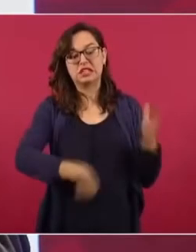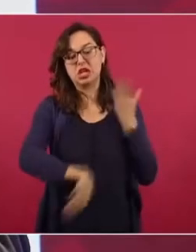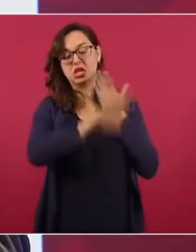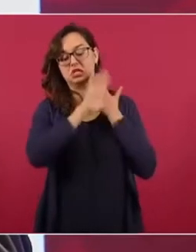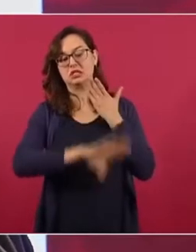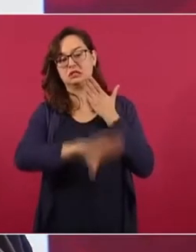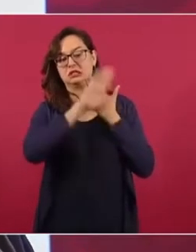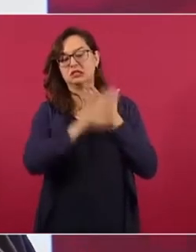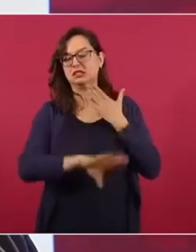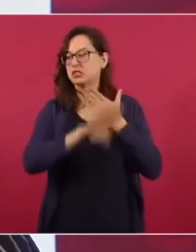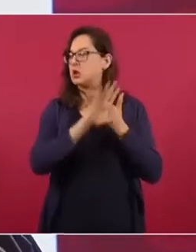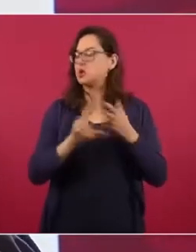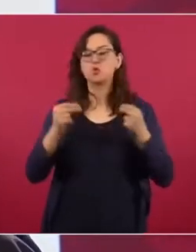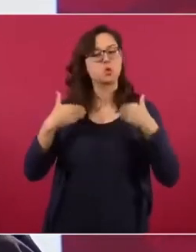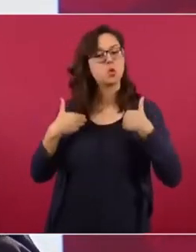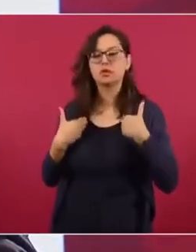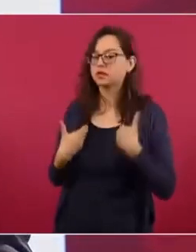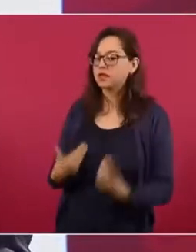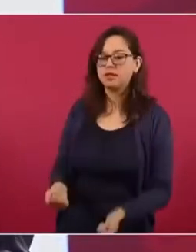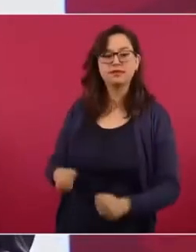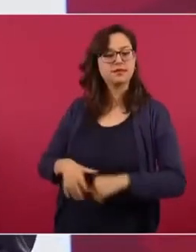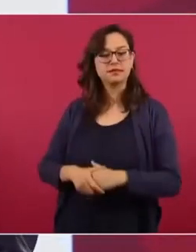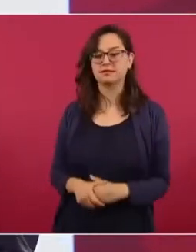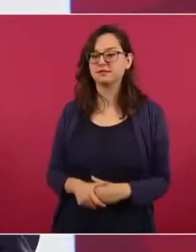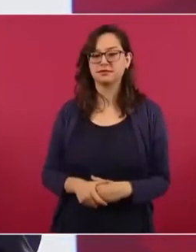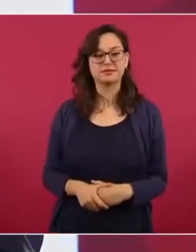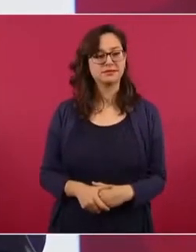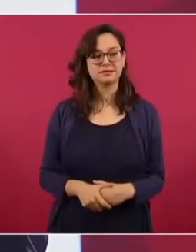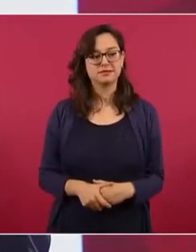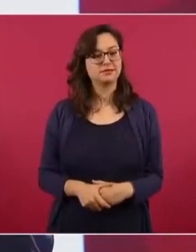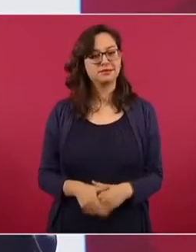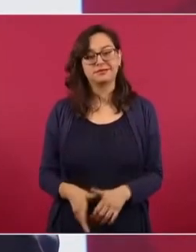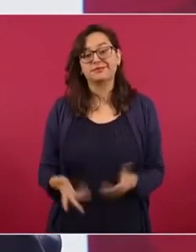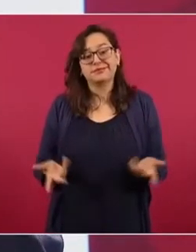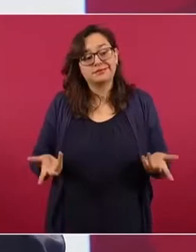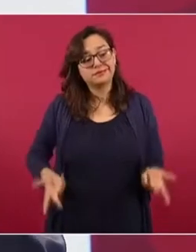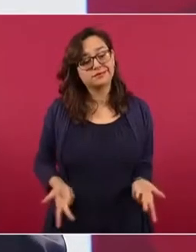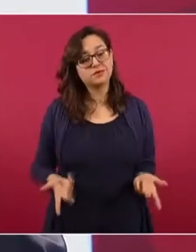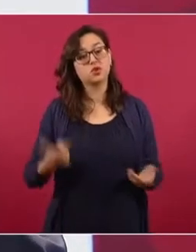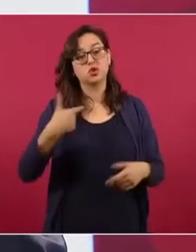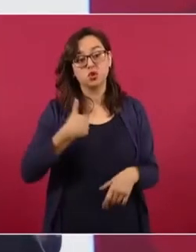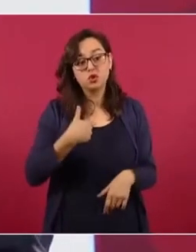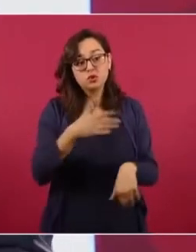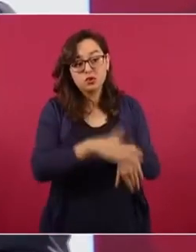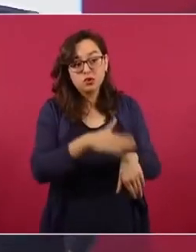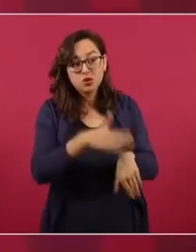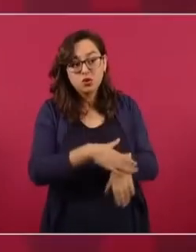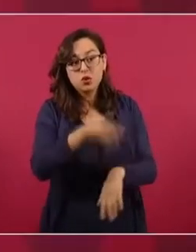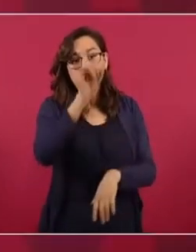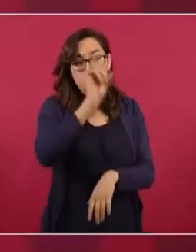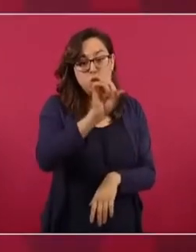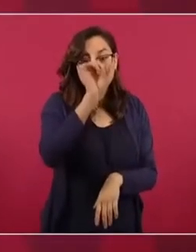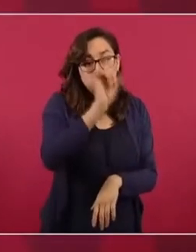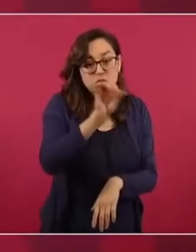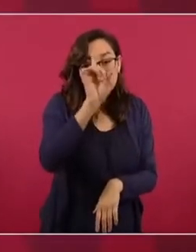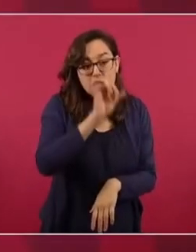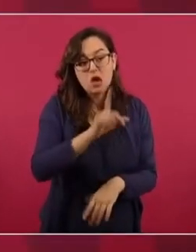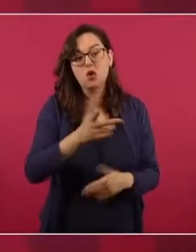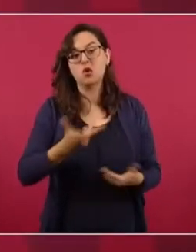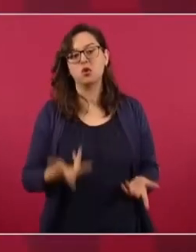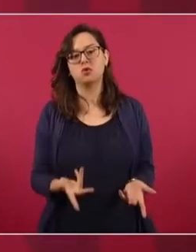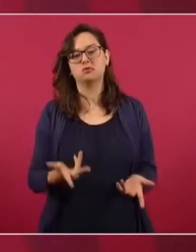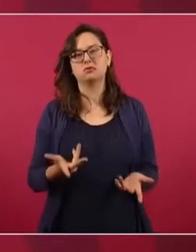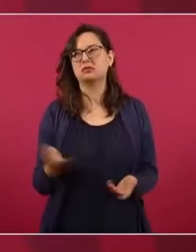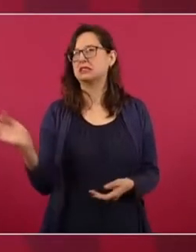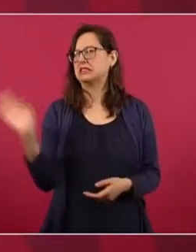estarles dando consejos o tendría yo que poner un